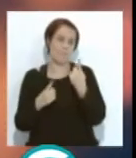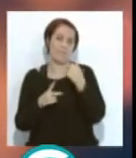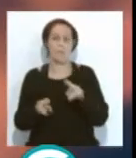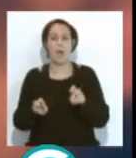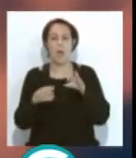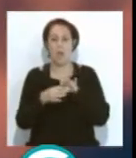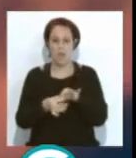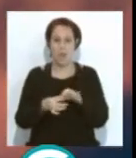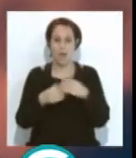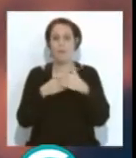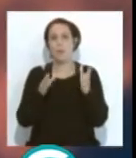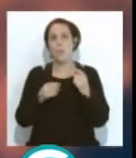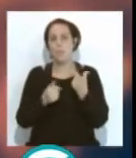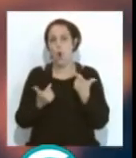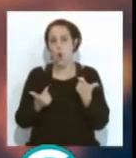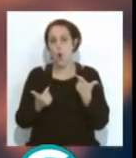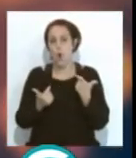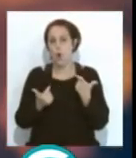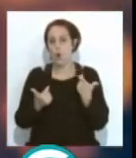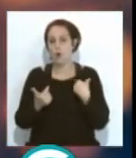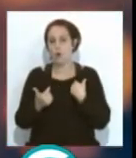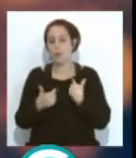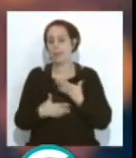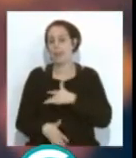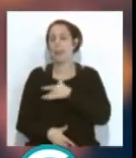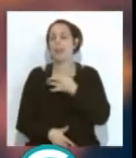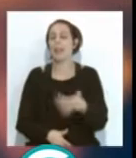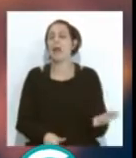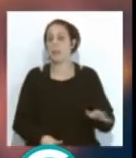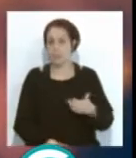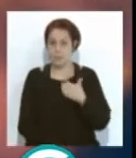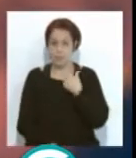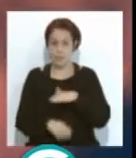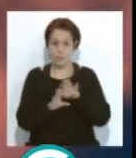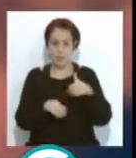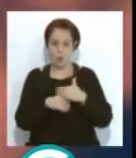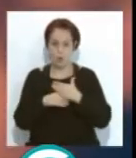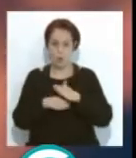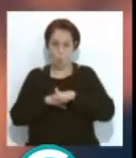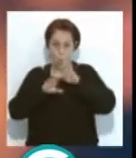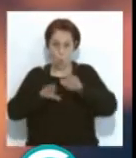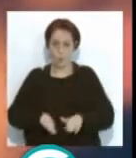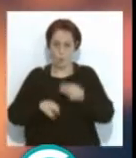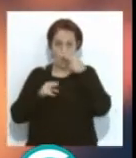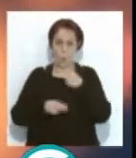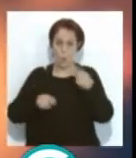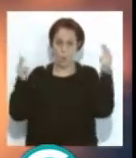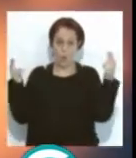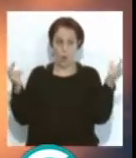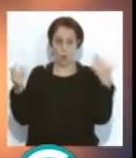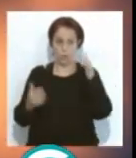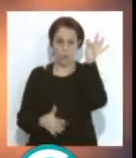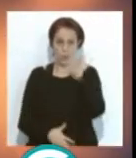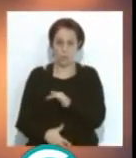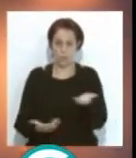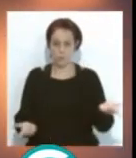abrir un poco la mano y, al final, el que parece que queda en último lugar es el público, el espectador, que al final se supone